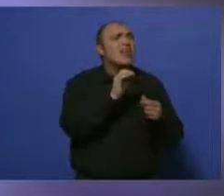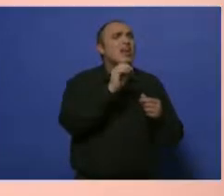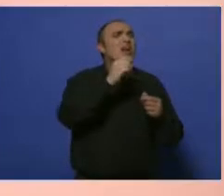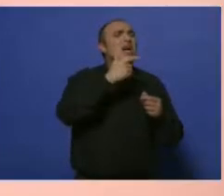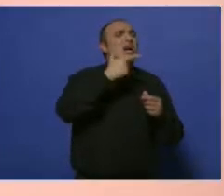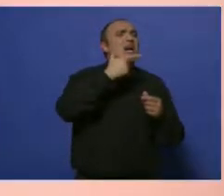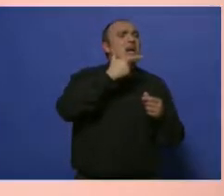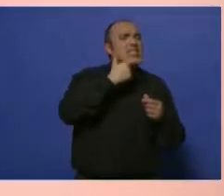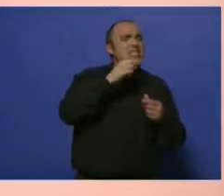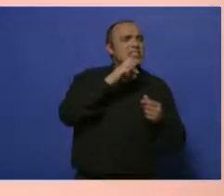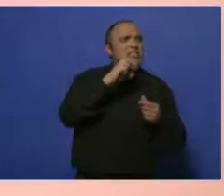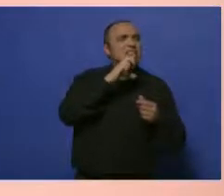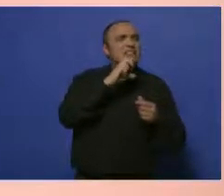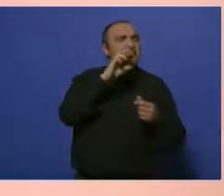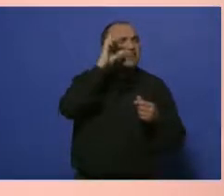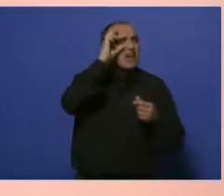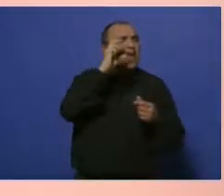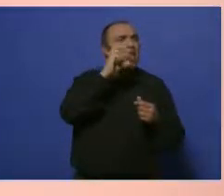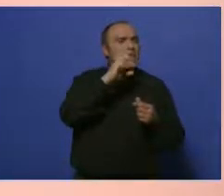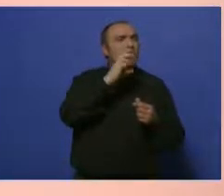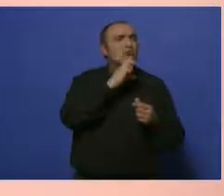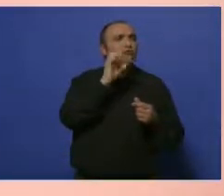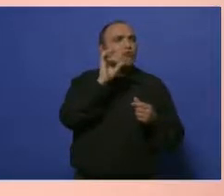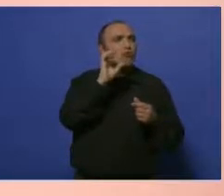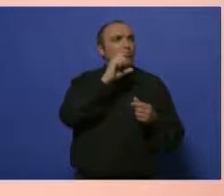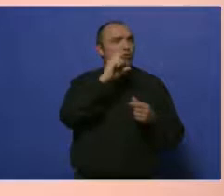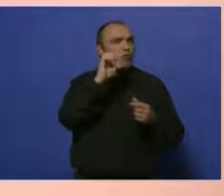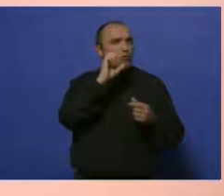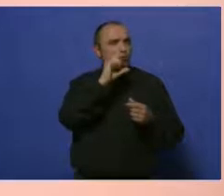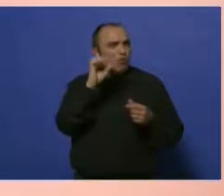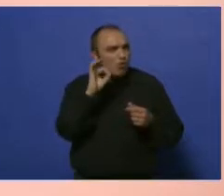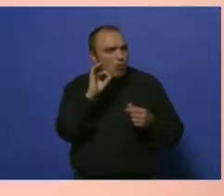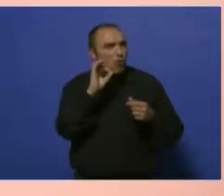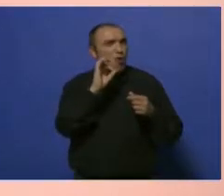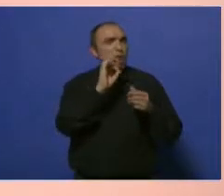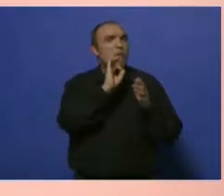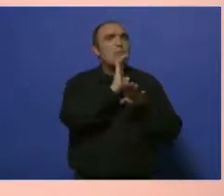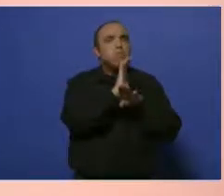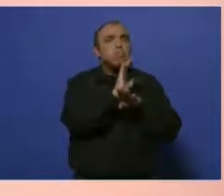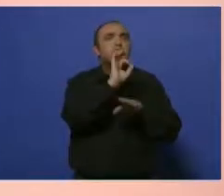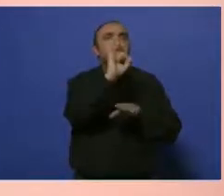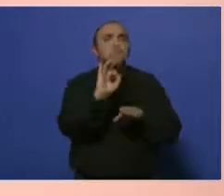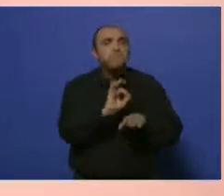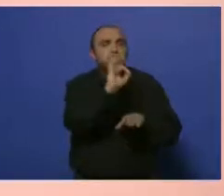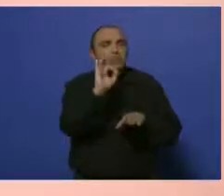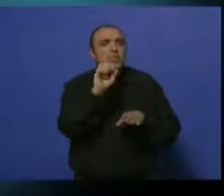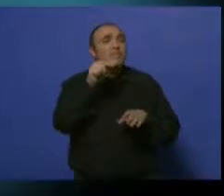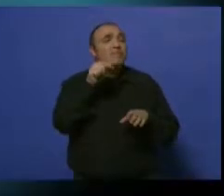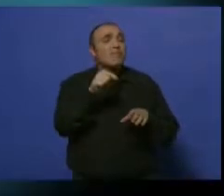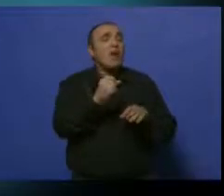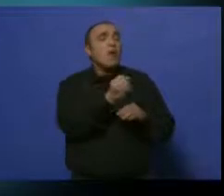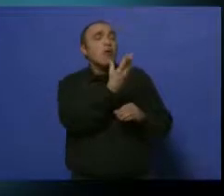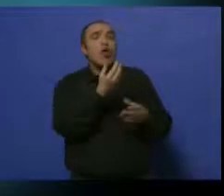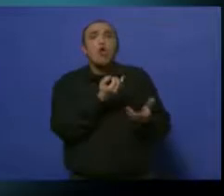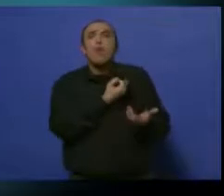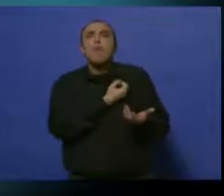es una bacteria que aparece generalmente en su época, a fines del invierno, durante la primavera,